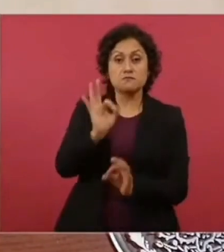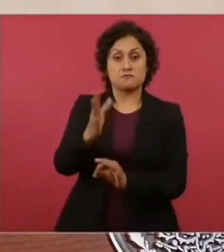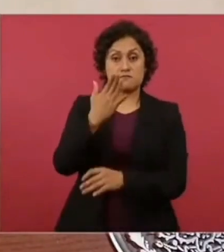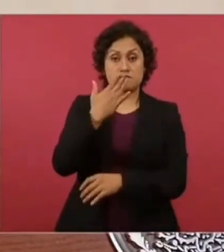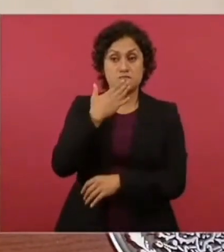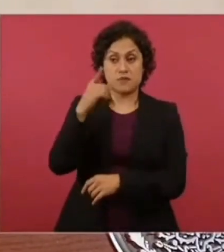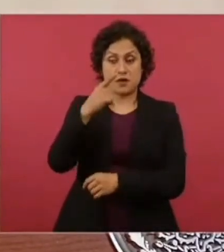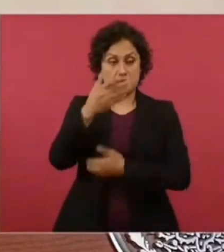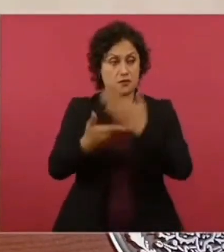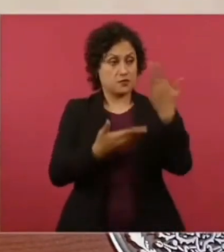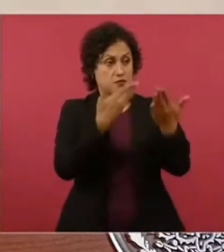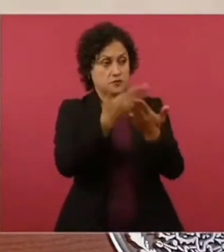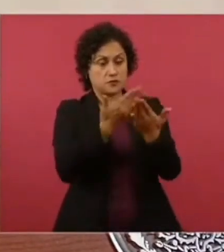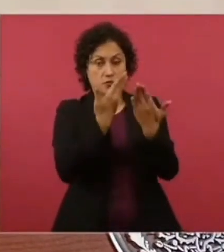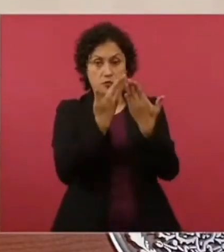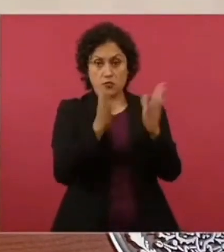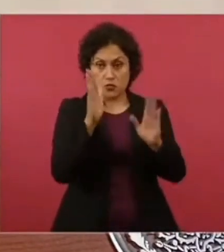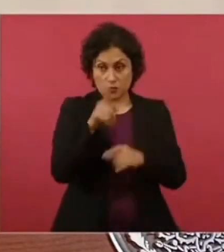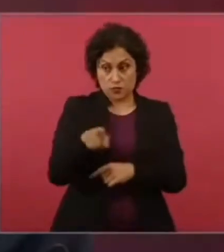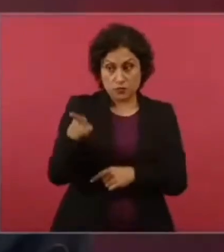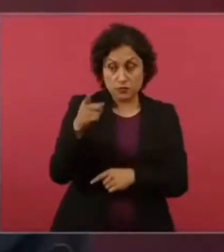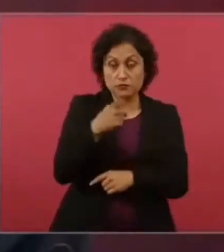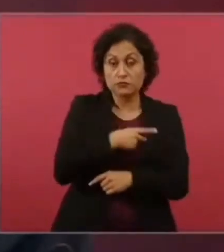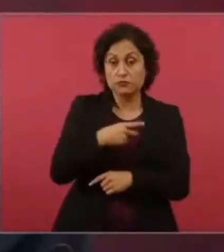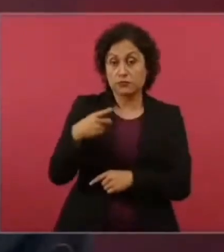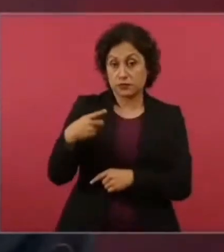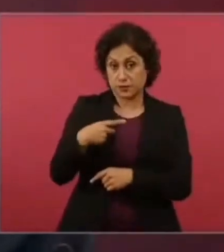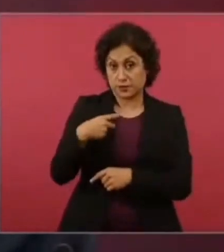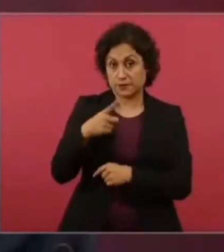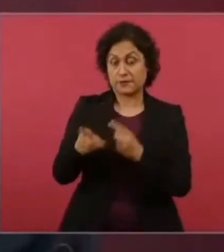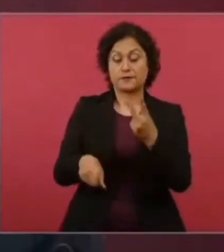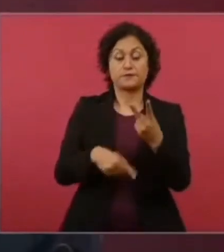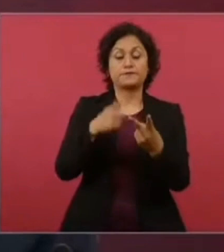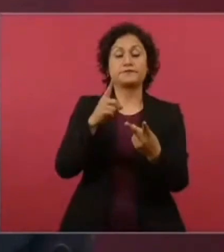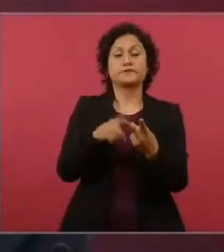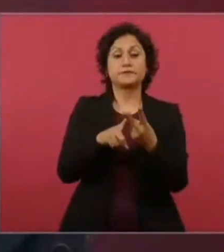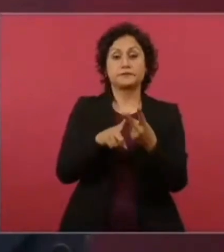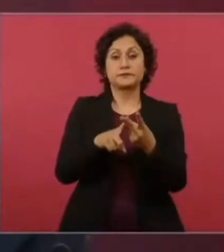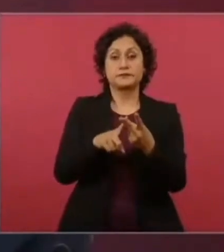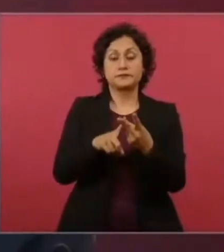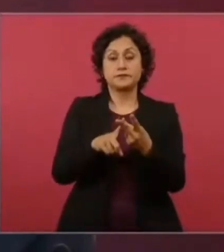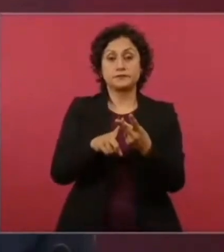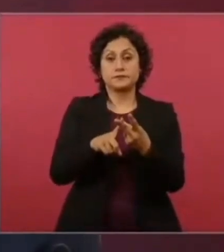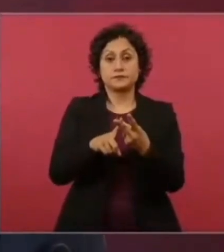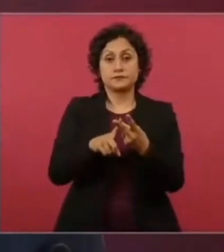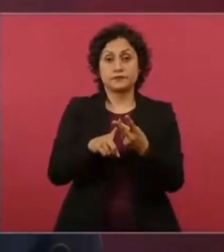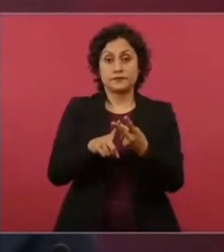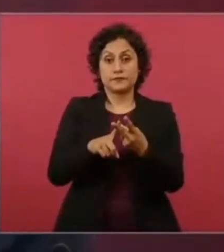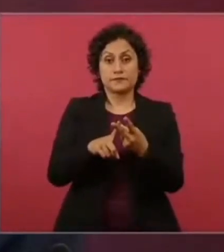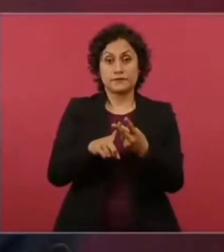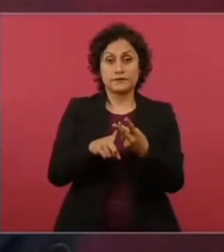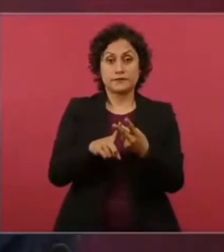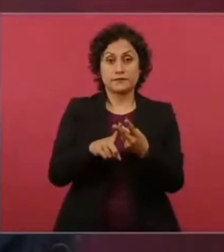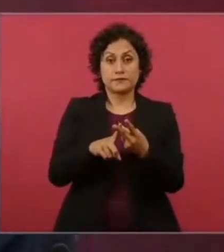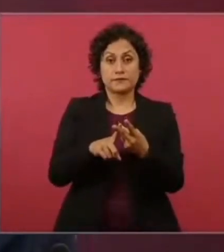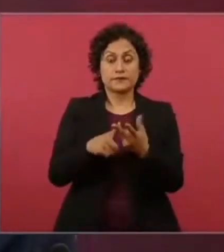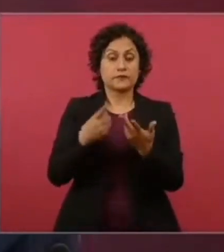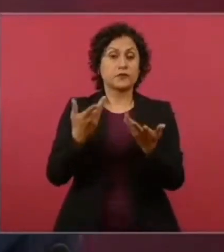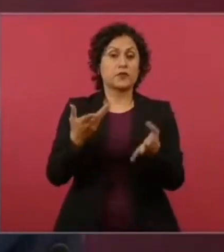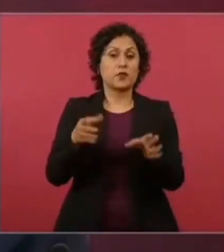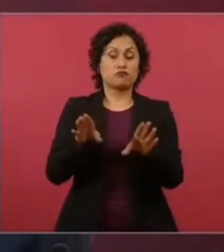público. Esa es una. Dos, que no coincidan con nosotros,